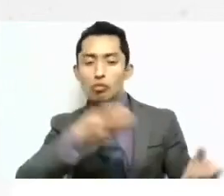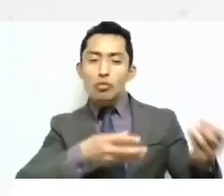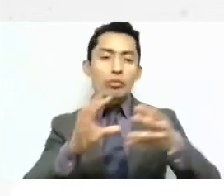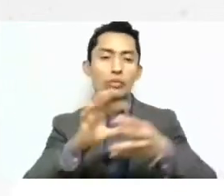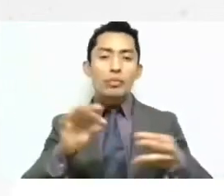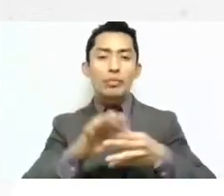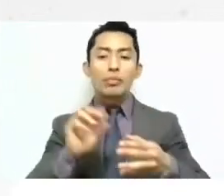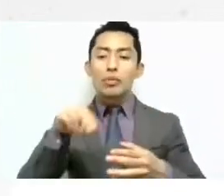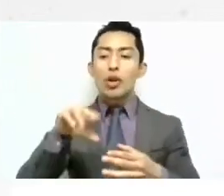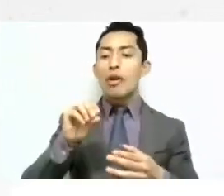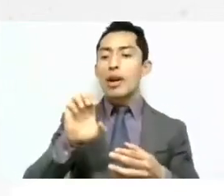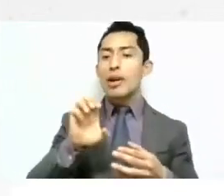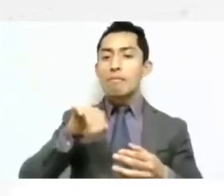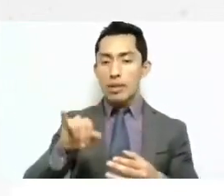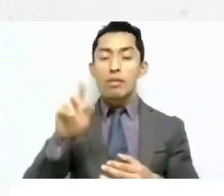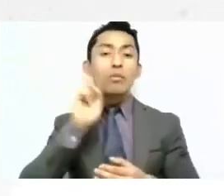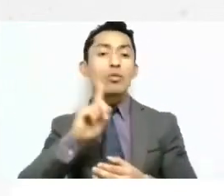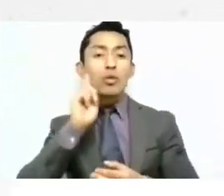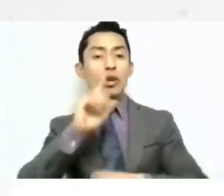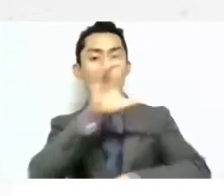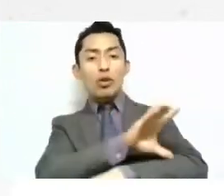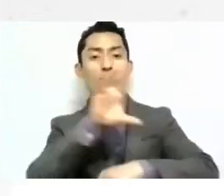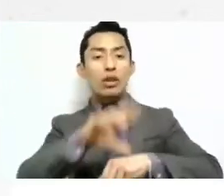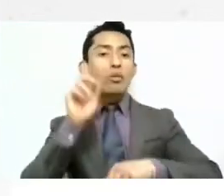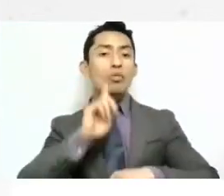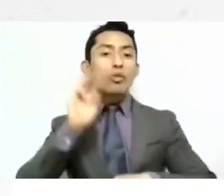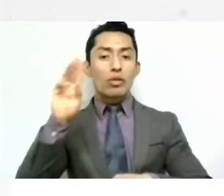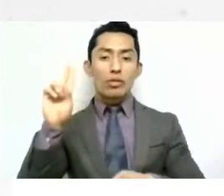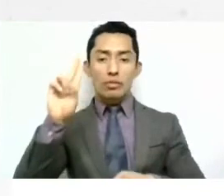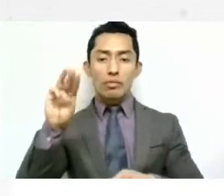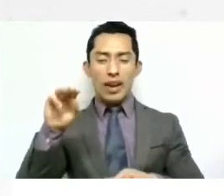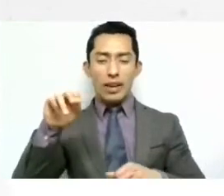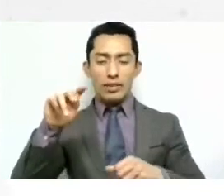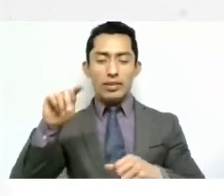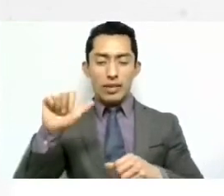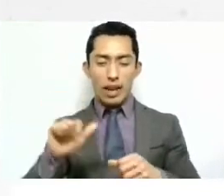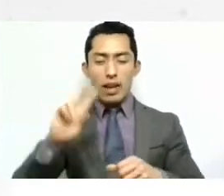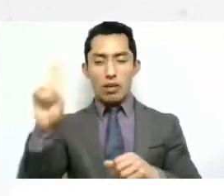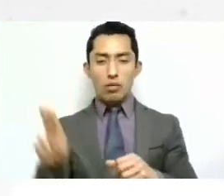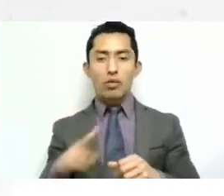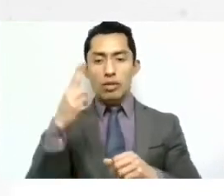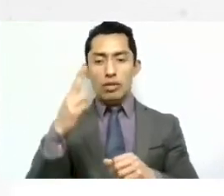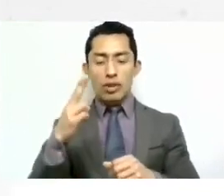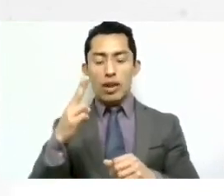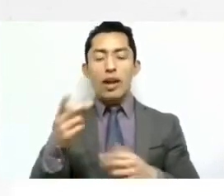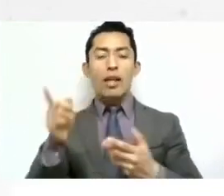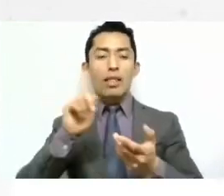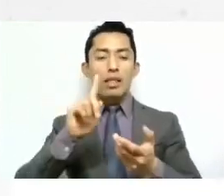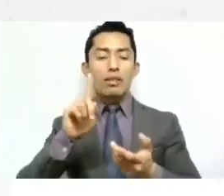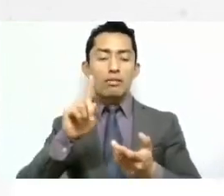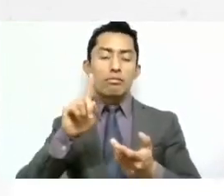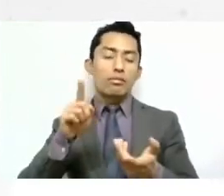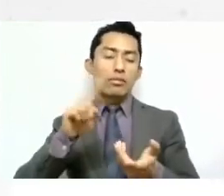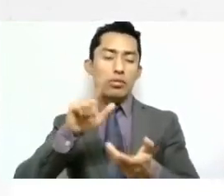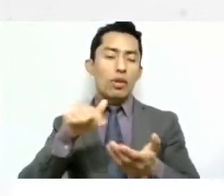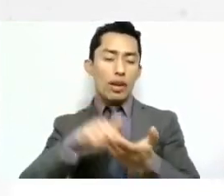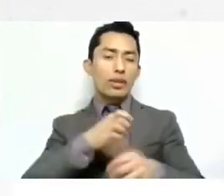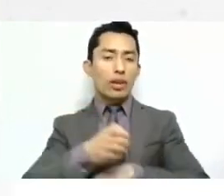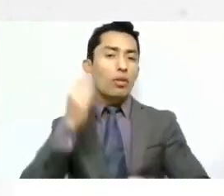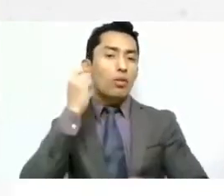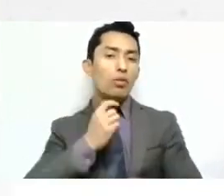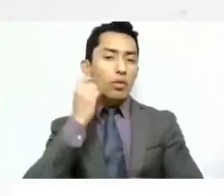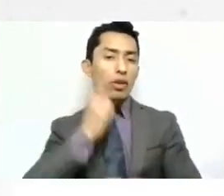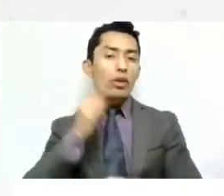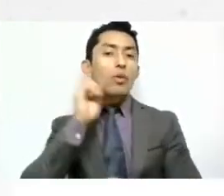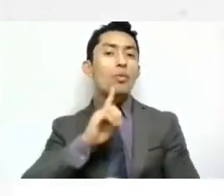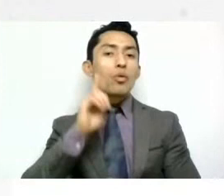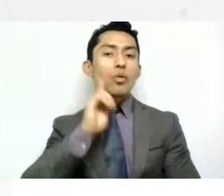Asencio López, quien es coordinadora de la maestría en Derecho Social de la Universidad Autónoma de Guerrero, y Erika Lisset Delgado